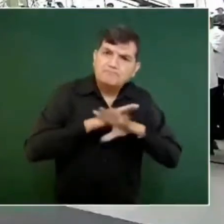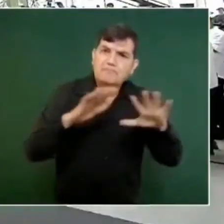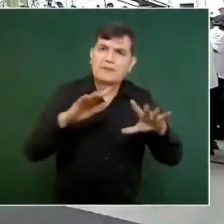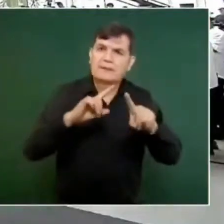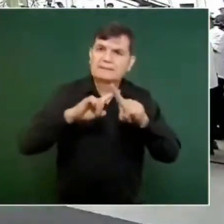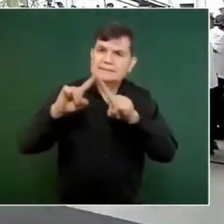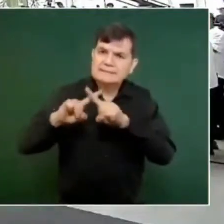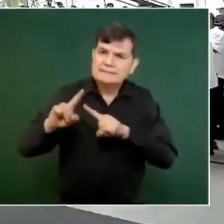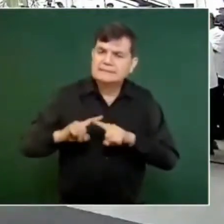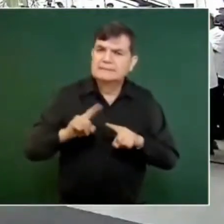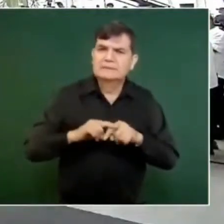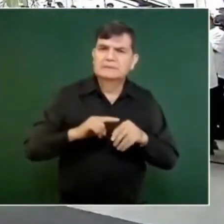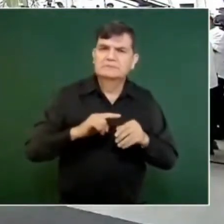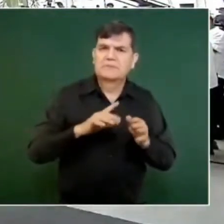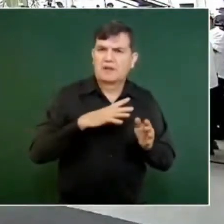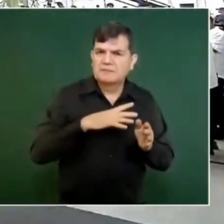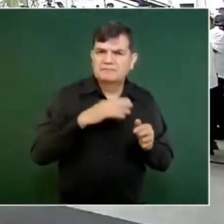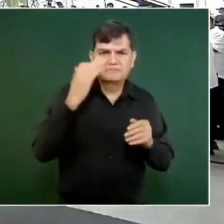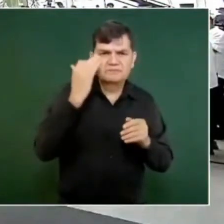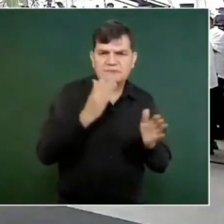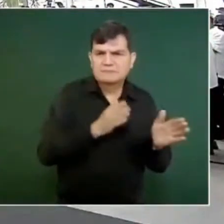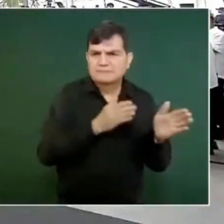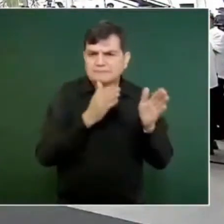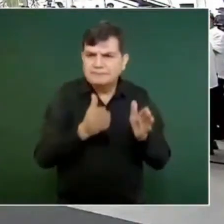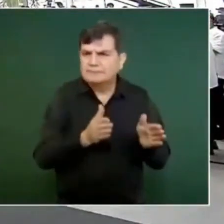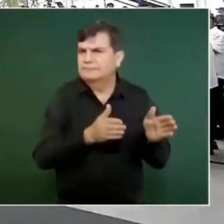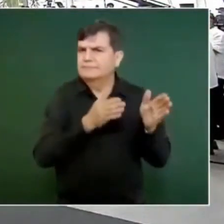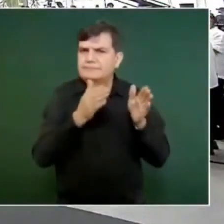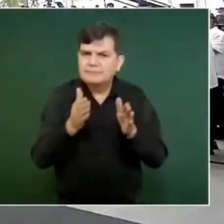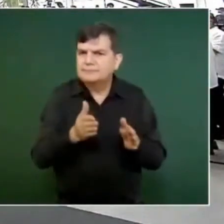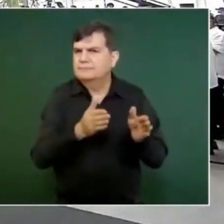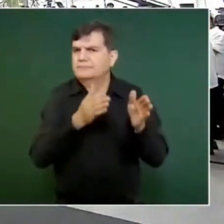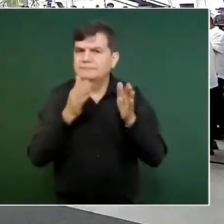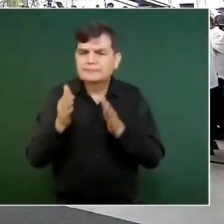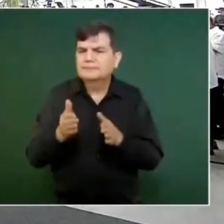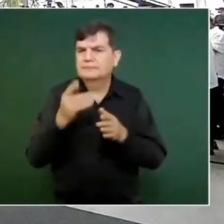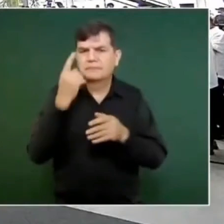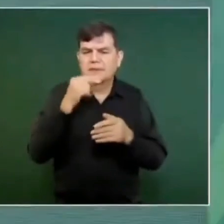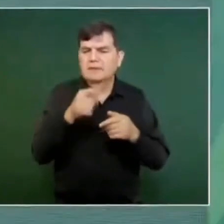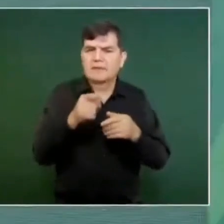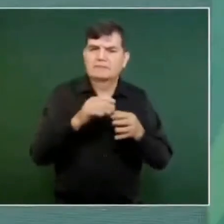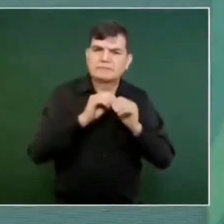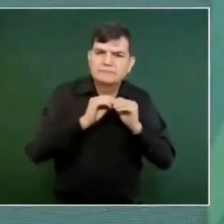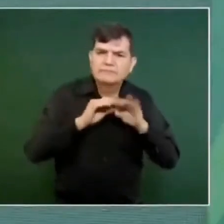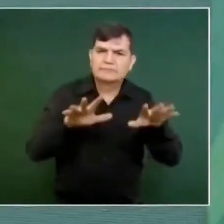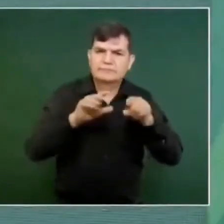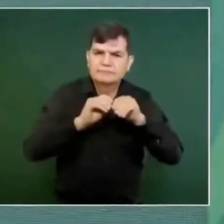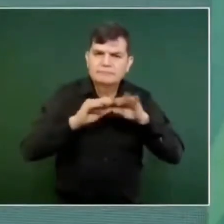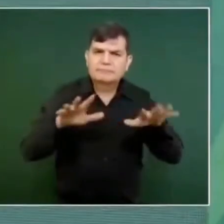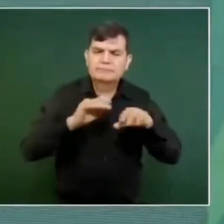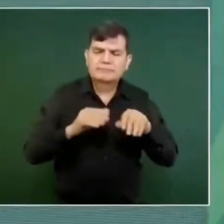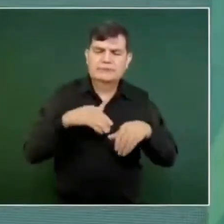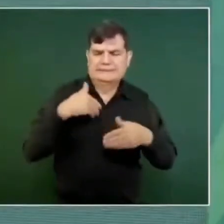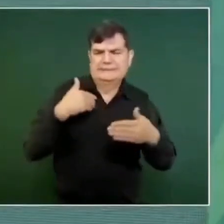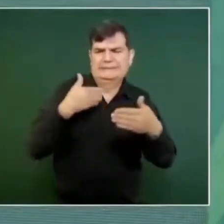periódicamente para que pronto, muy pronto